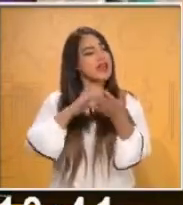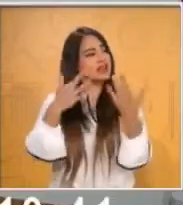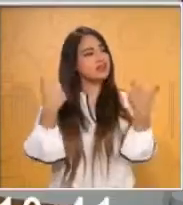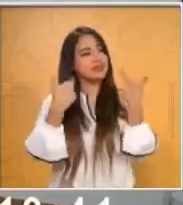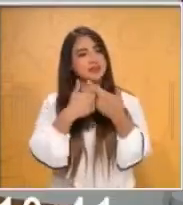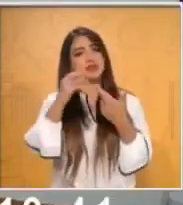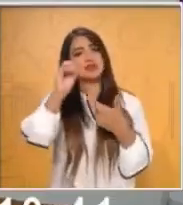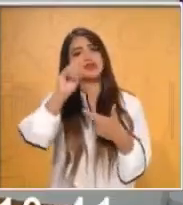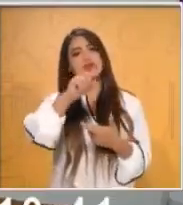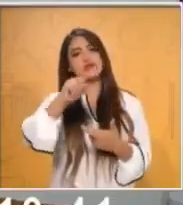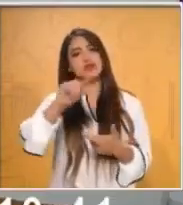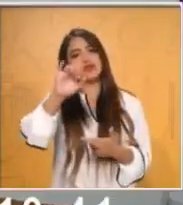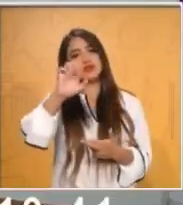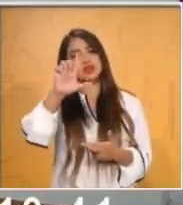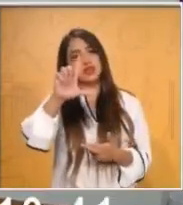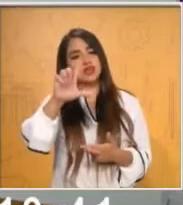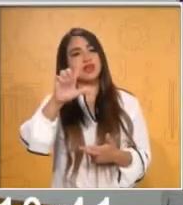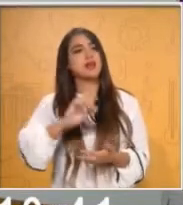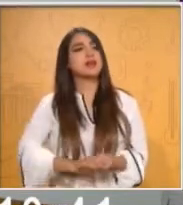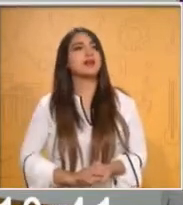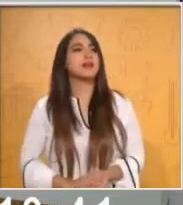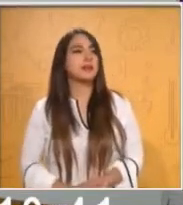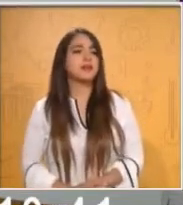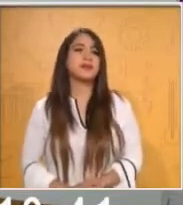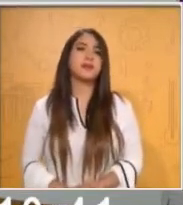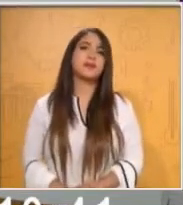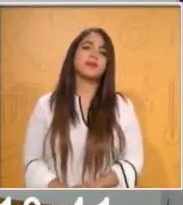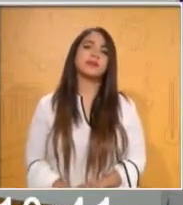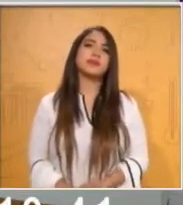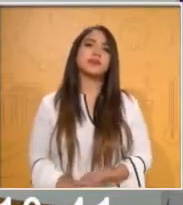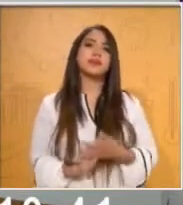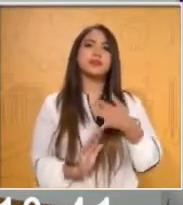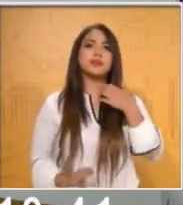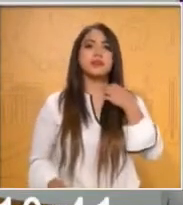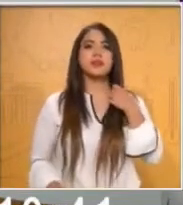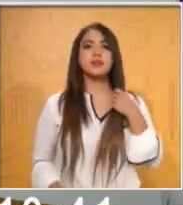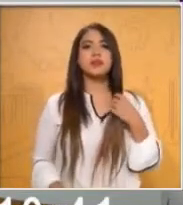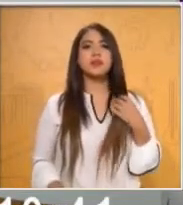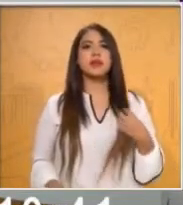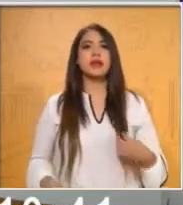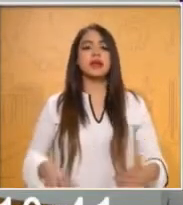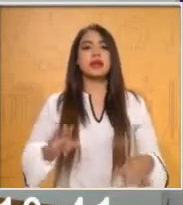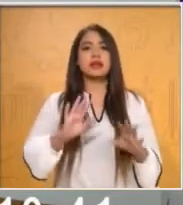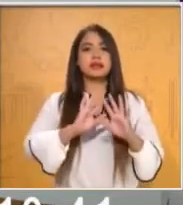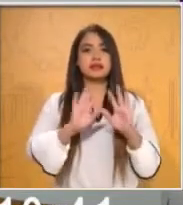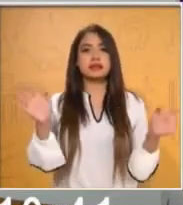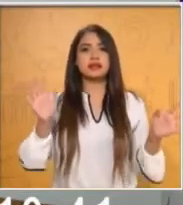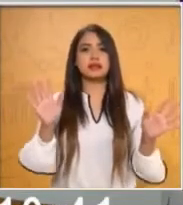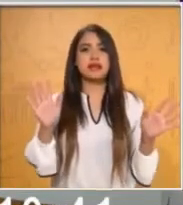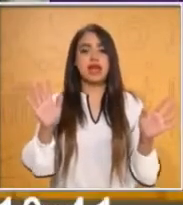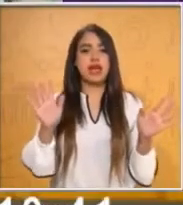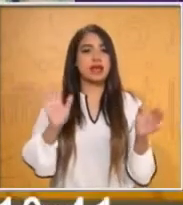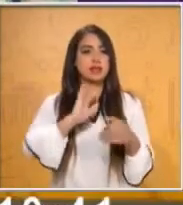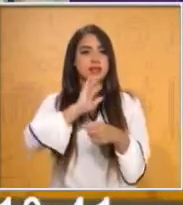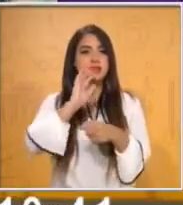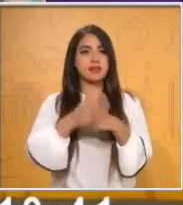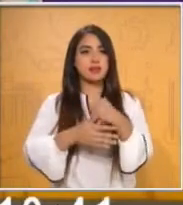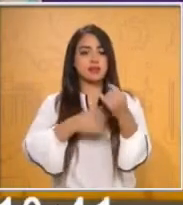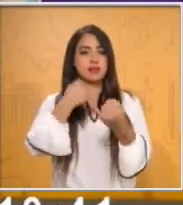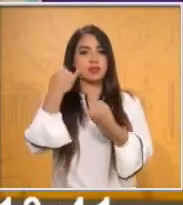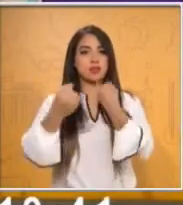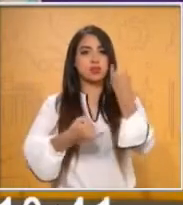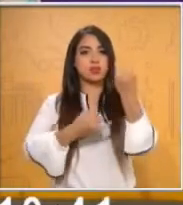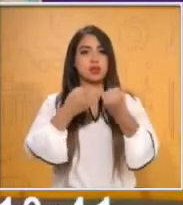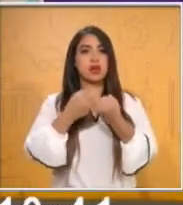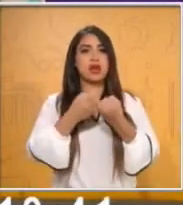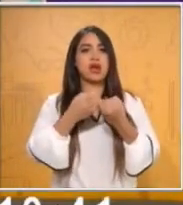felicidades. Por su participación. Les decía entonces que ya que hayas terminado de jugar, tú